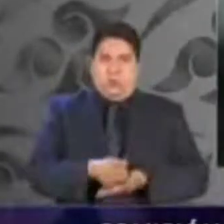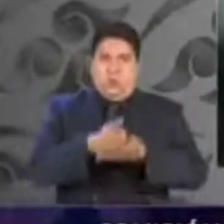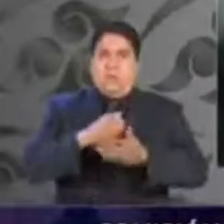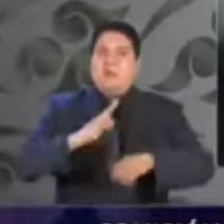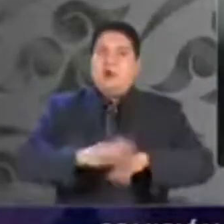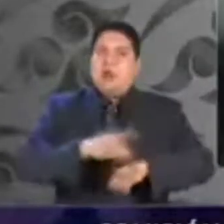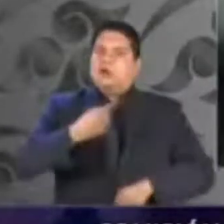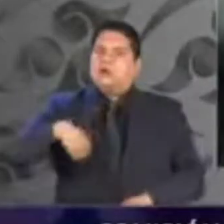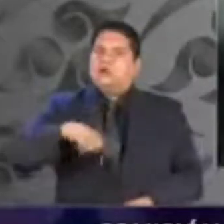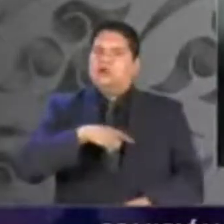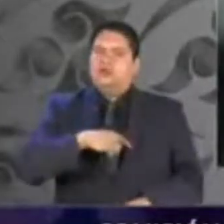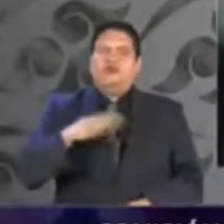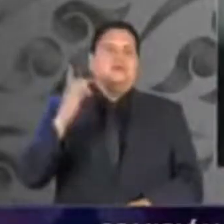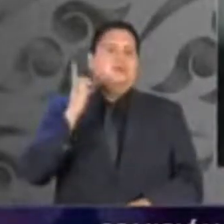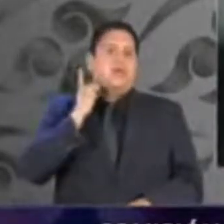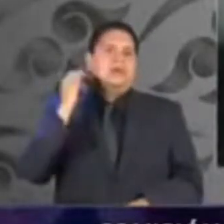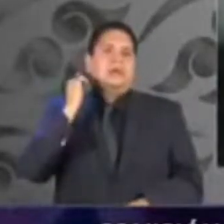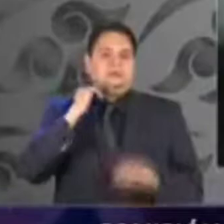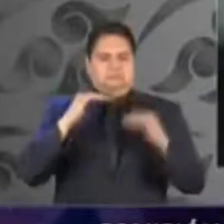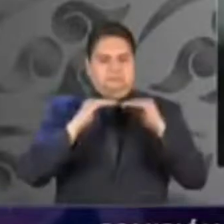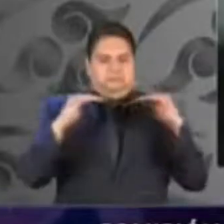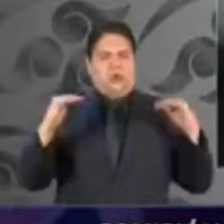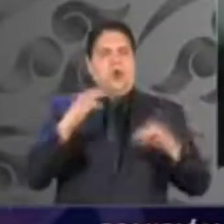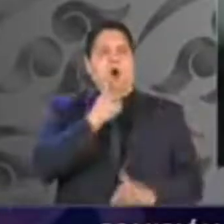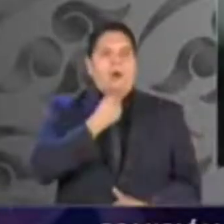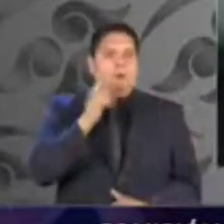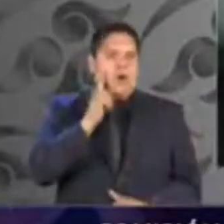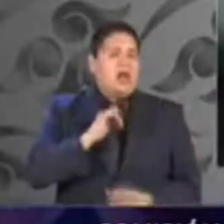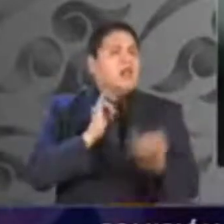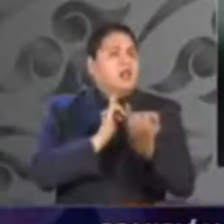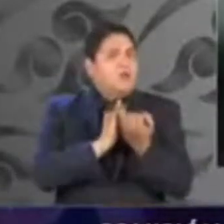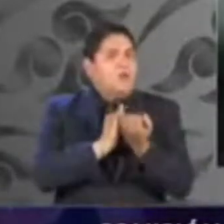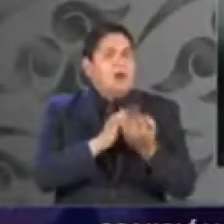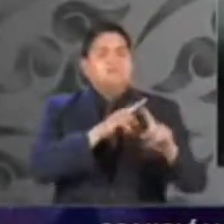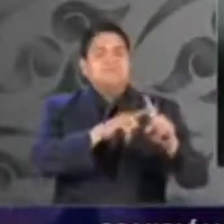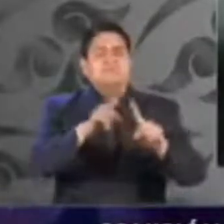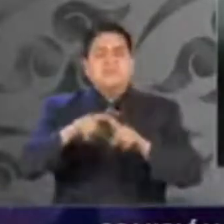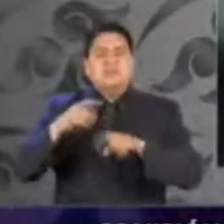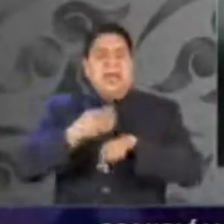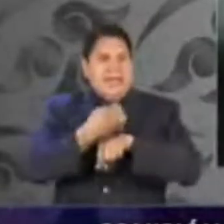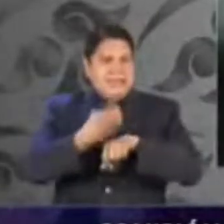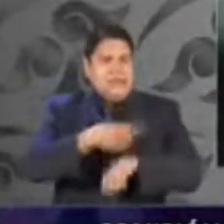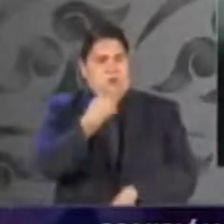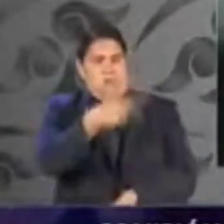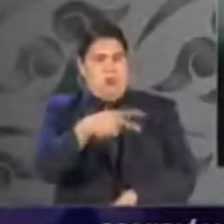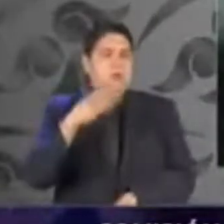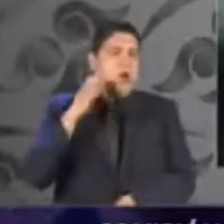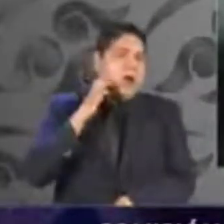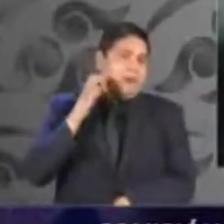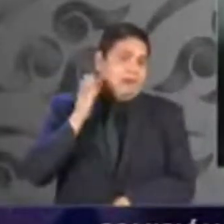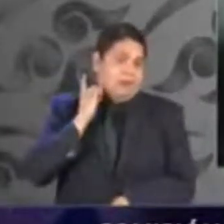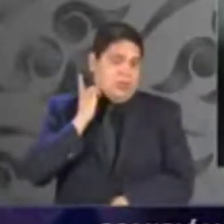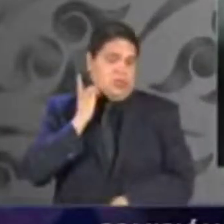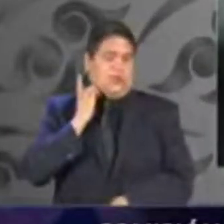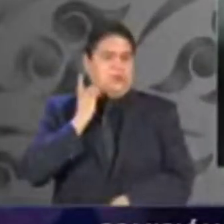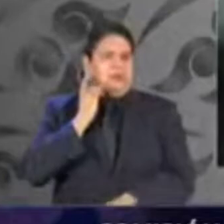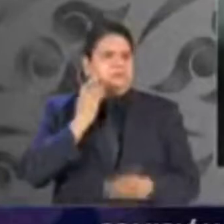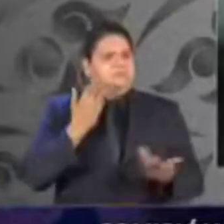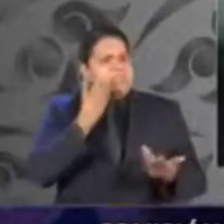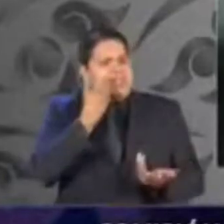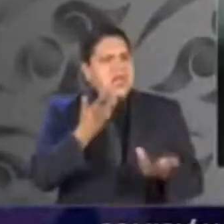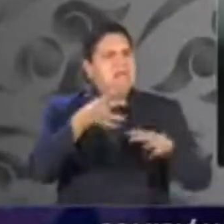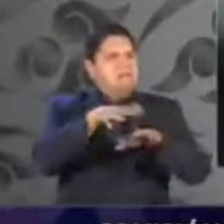género, así como de múltiples congresos locales que se han sumado con compromiso y determinación